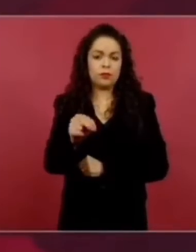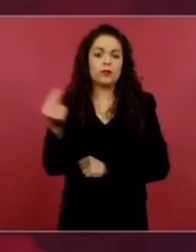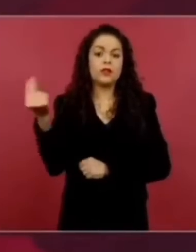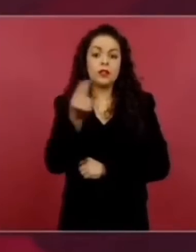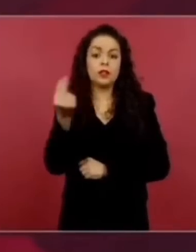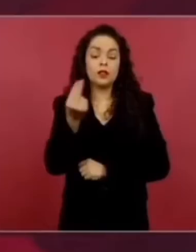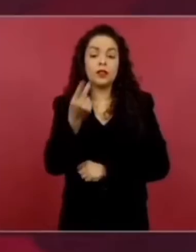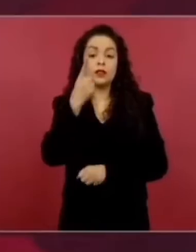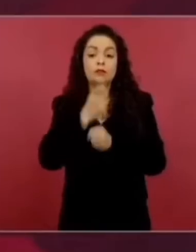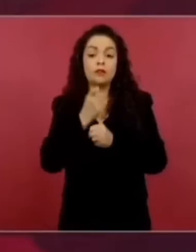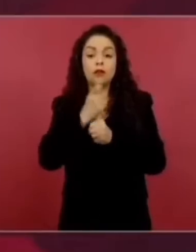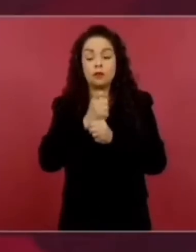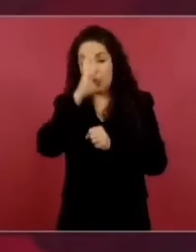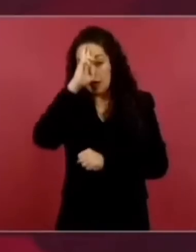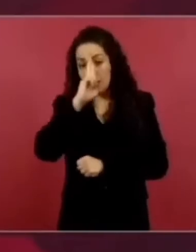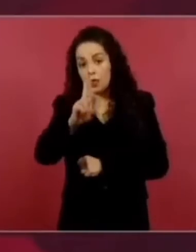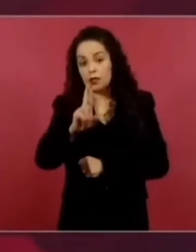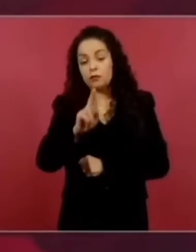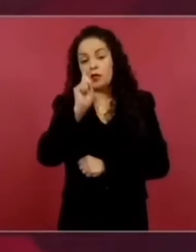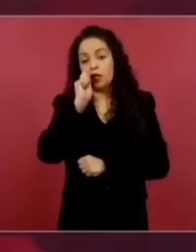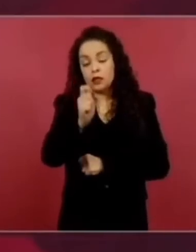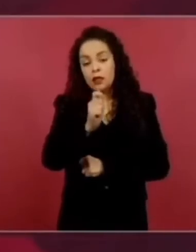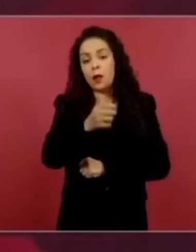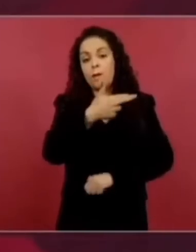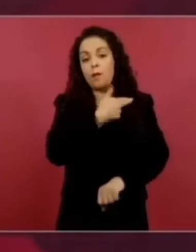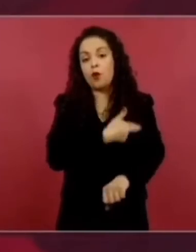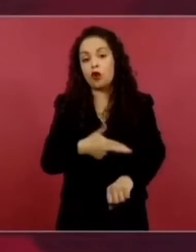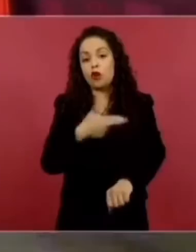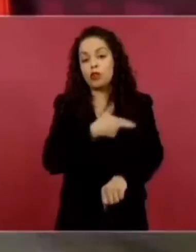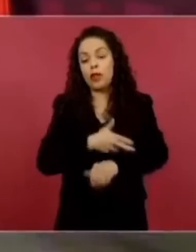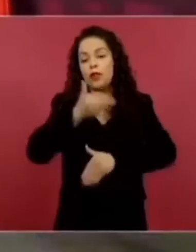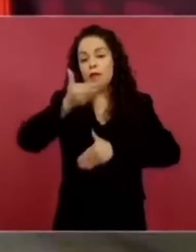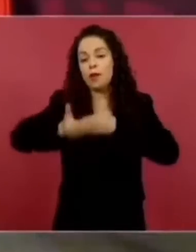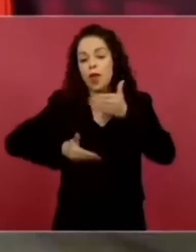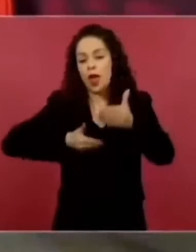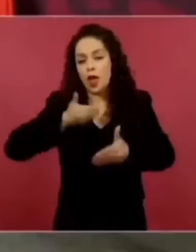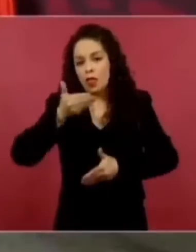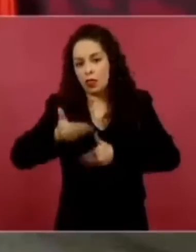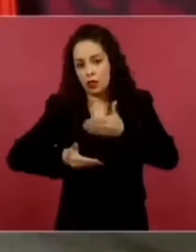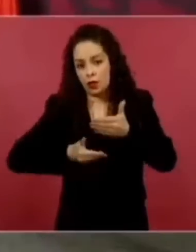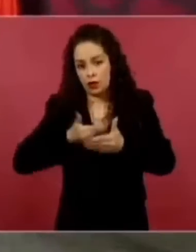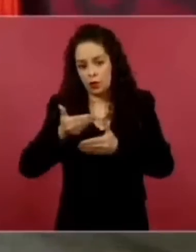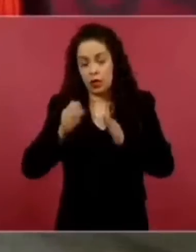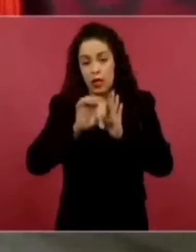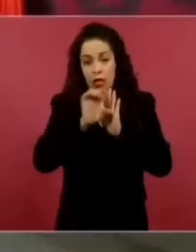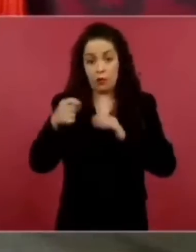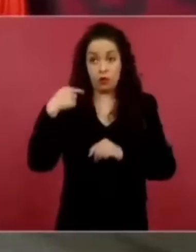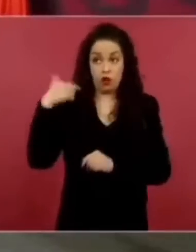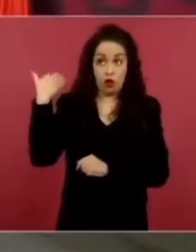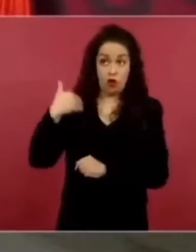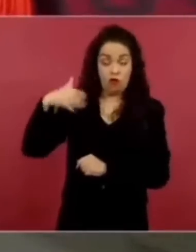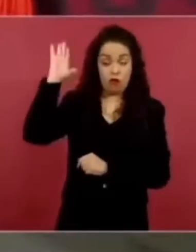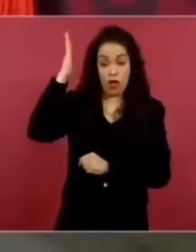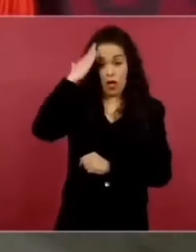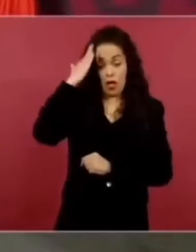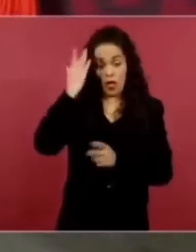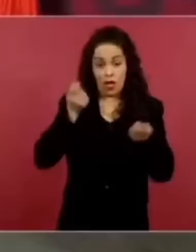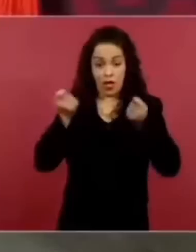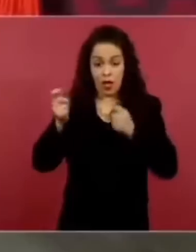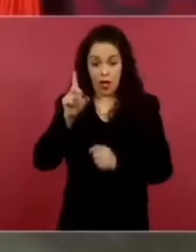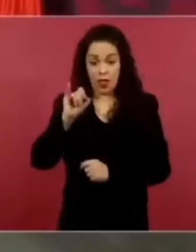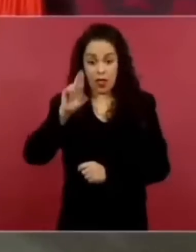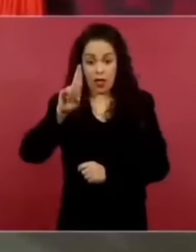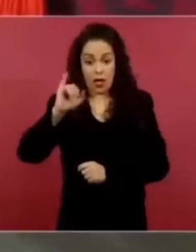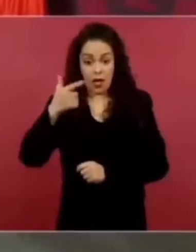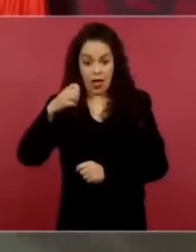en mi caso cuando fui dirigente y se iban a postular